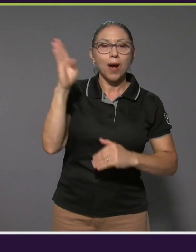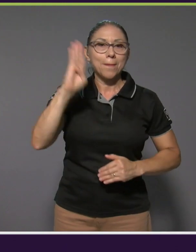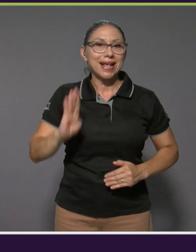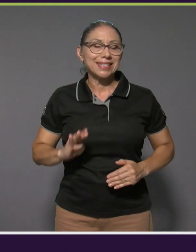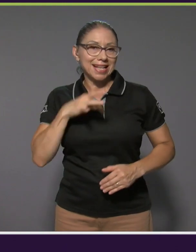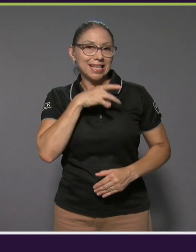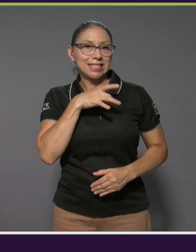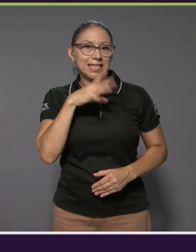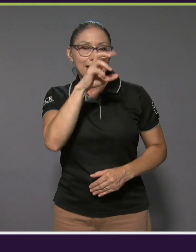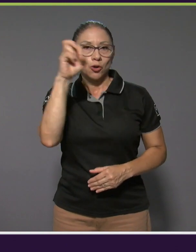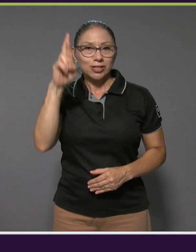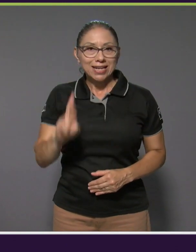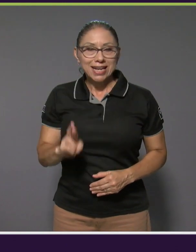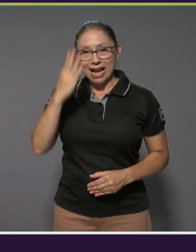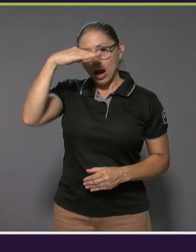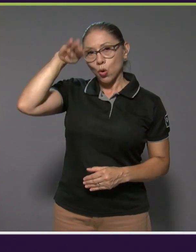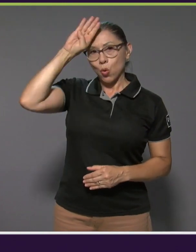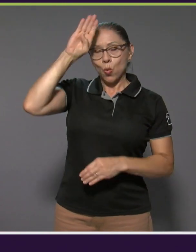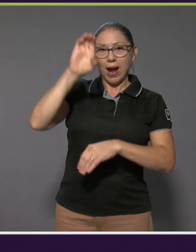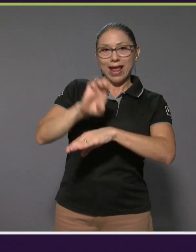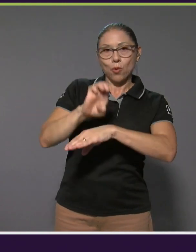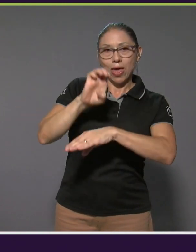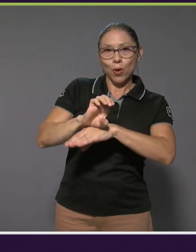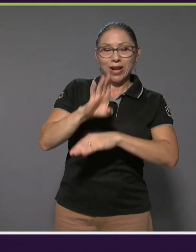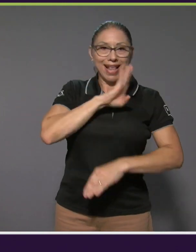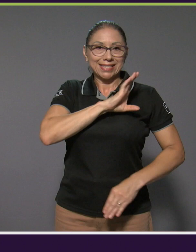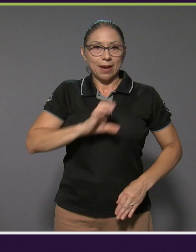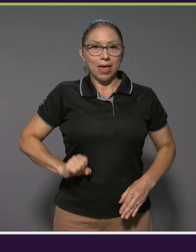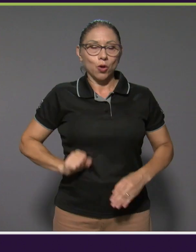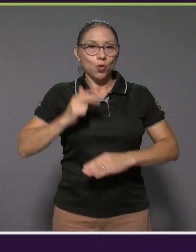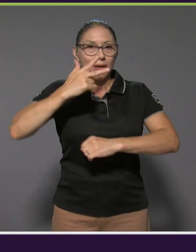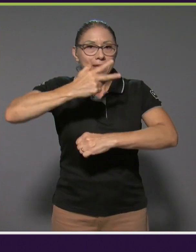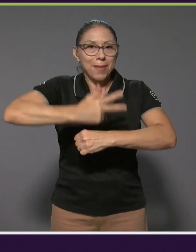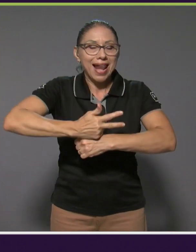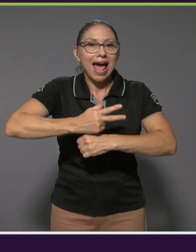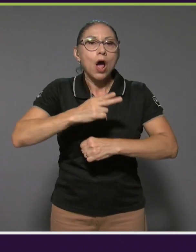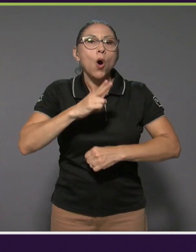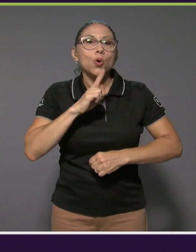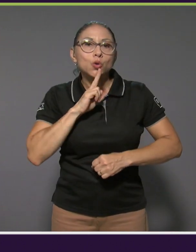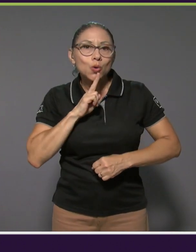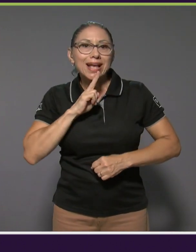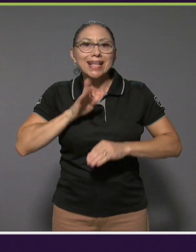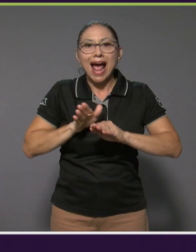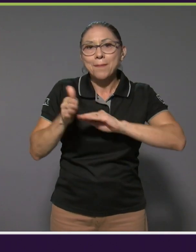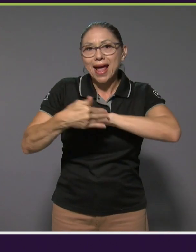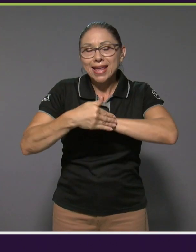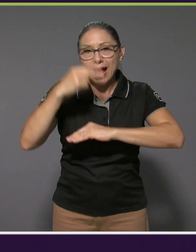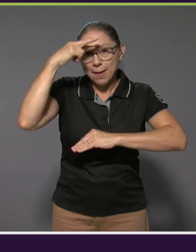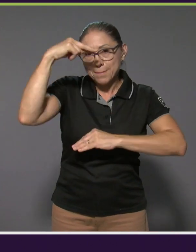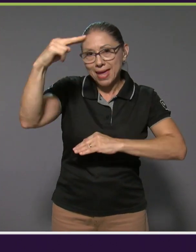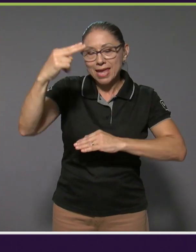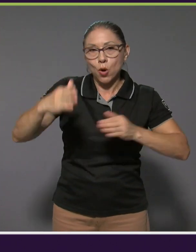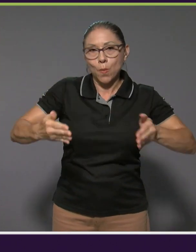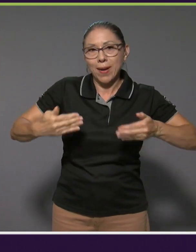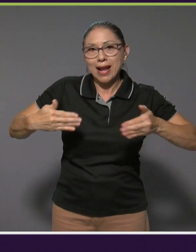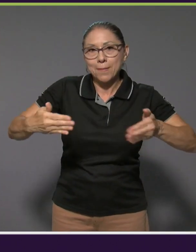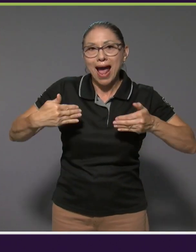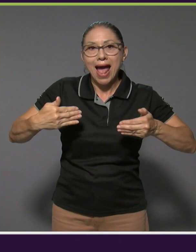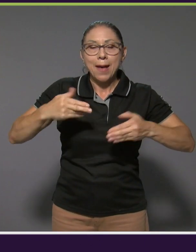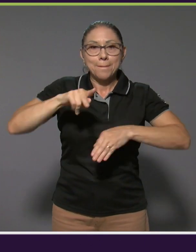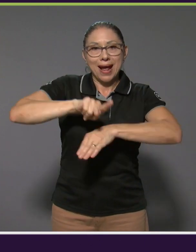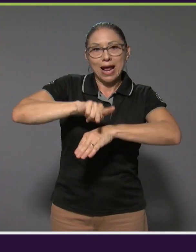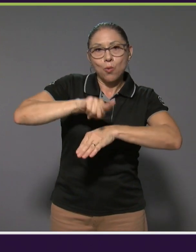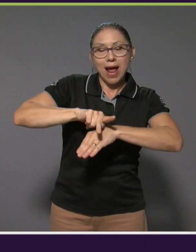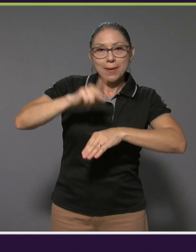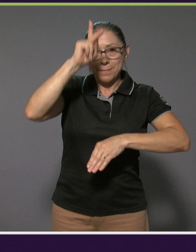Chile, Costa Rica, Cuba, Ecuador, El Salvador, Guatemala, Honduras, Jamaica, México, Panamá, Paraguay,